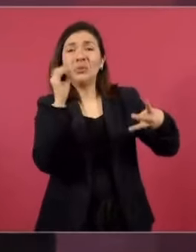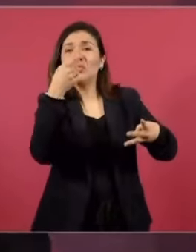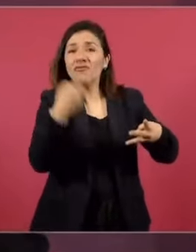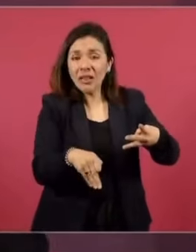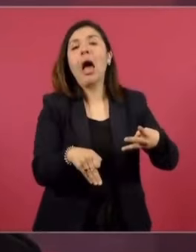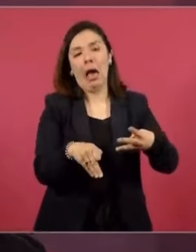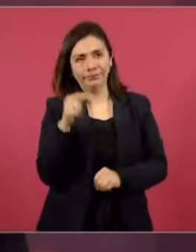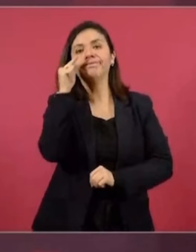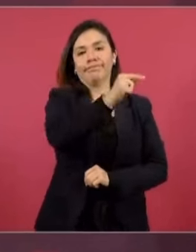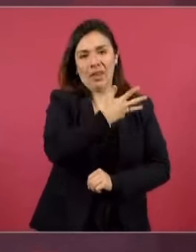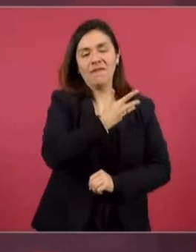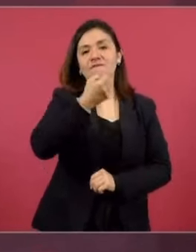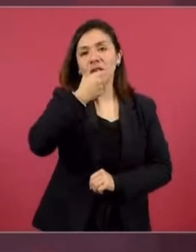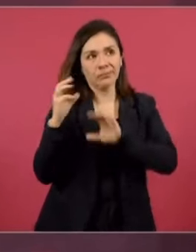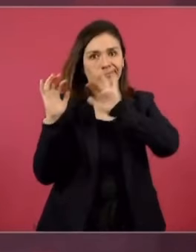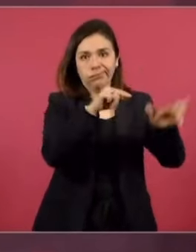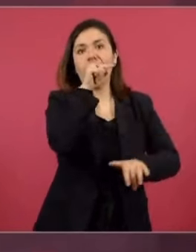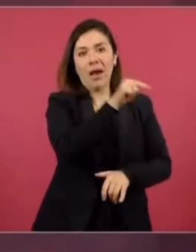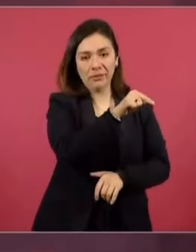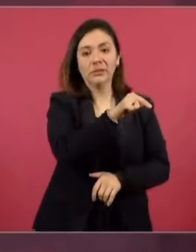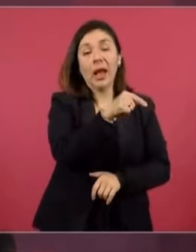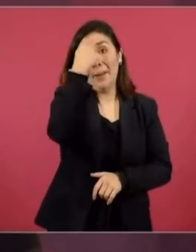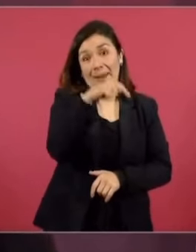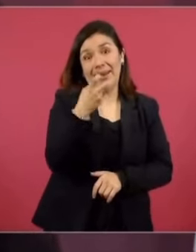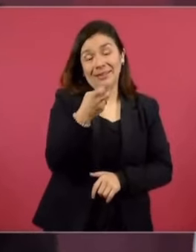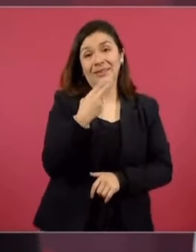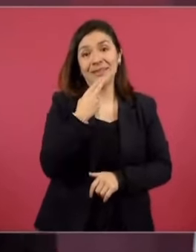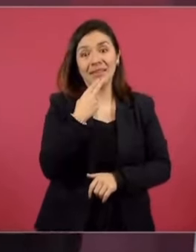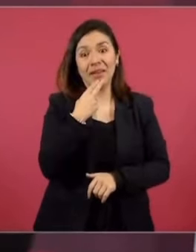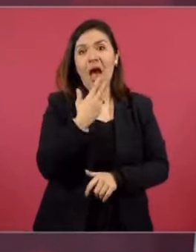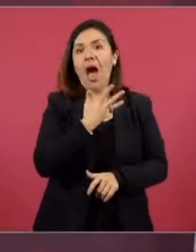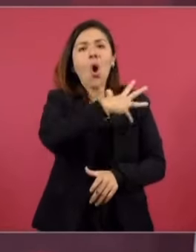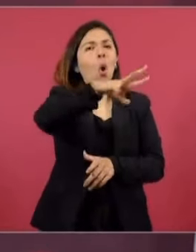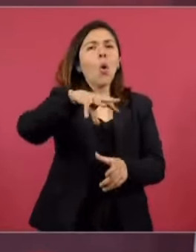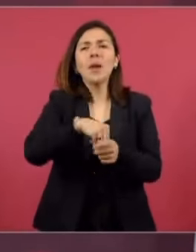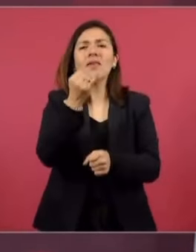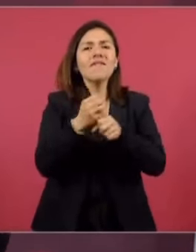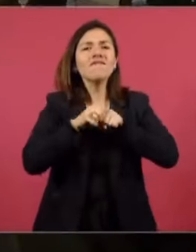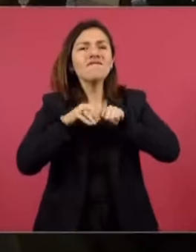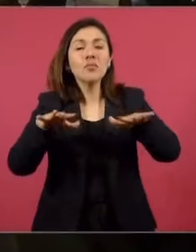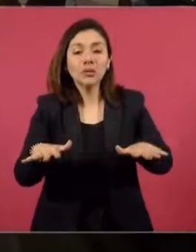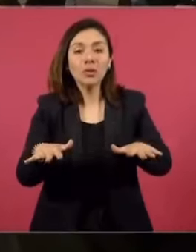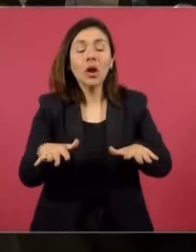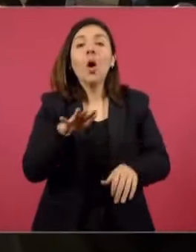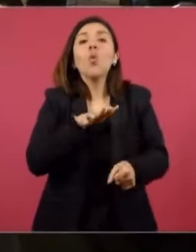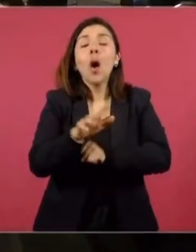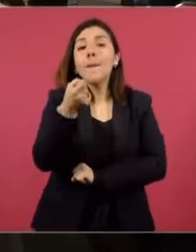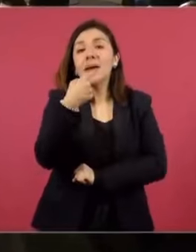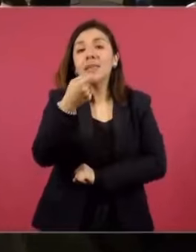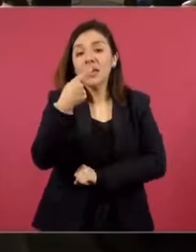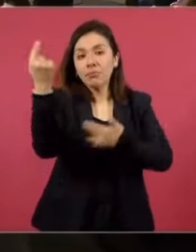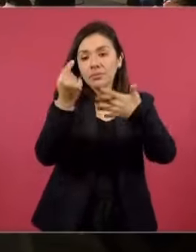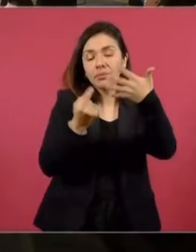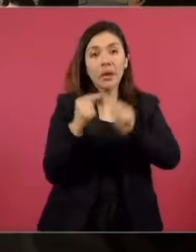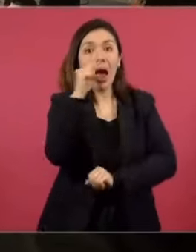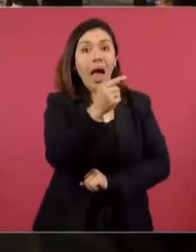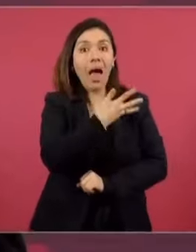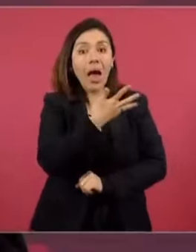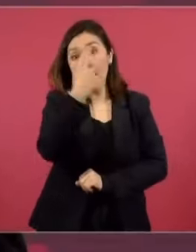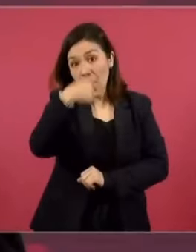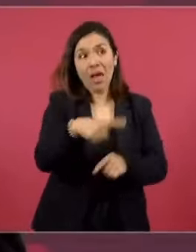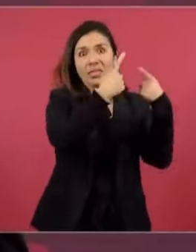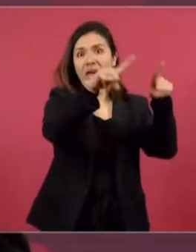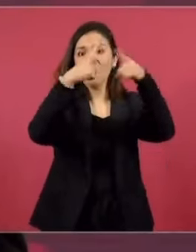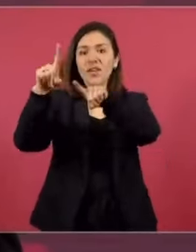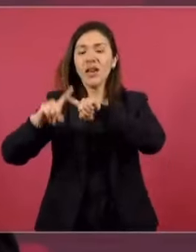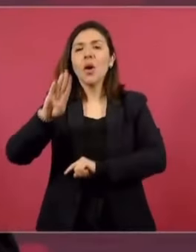para eso es esta farmacia, con el propósito de que se tenga toda la información de los medicamentos que hay en las